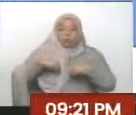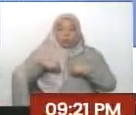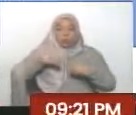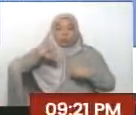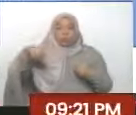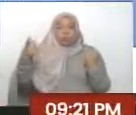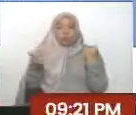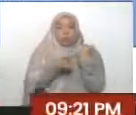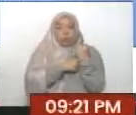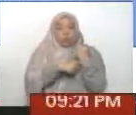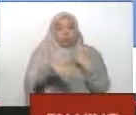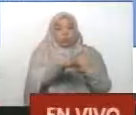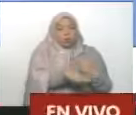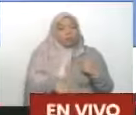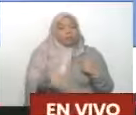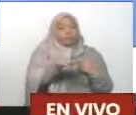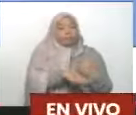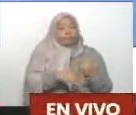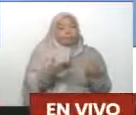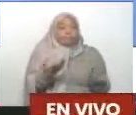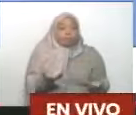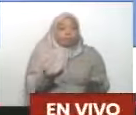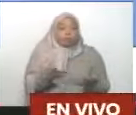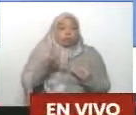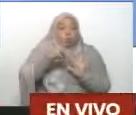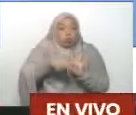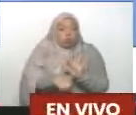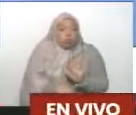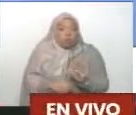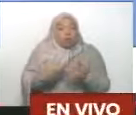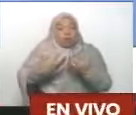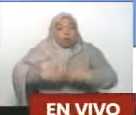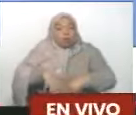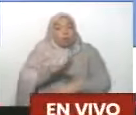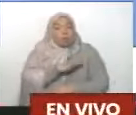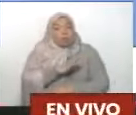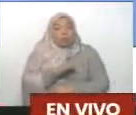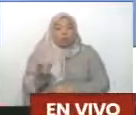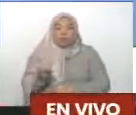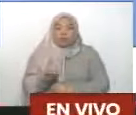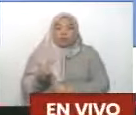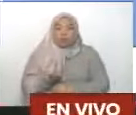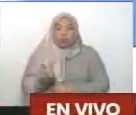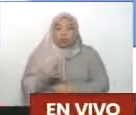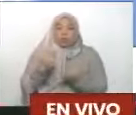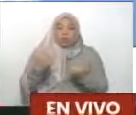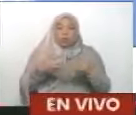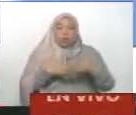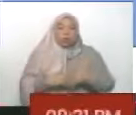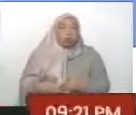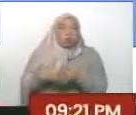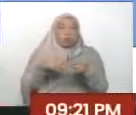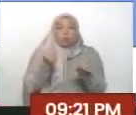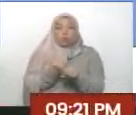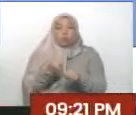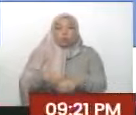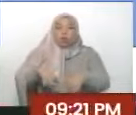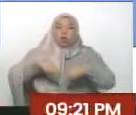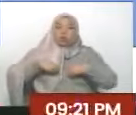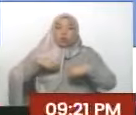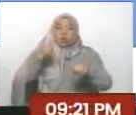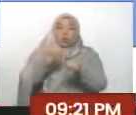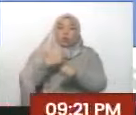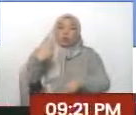presidente en una plaza, Juan Guaigó, era robarse los activos de Venezuela. ¿Qué hizo Estados Unidos? Dijo, no, yo reconozco a este que se